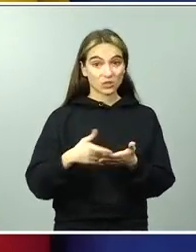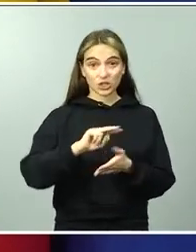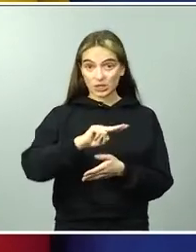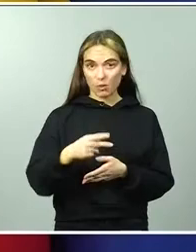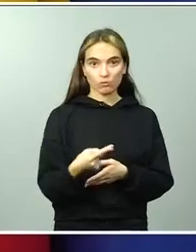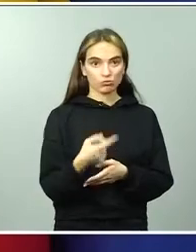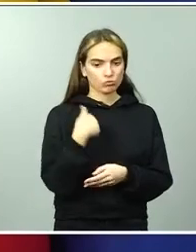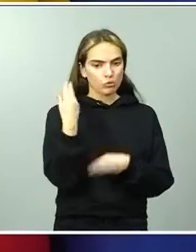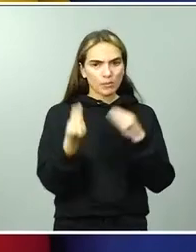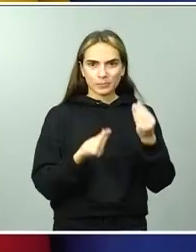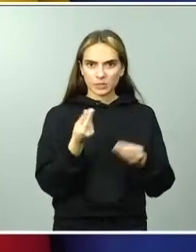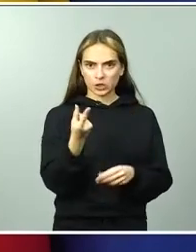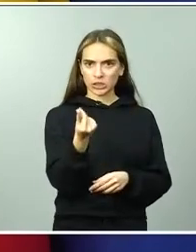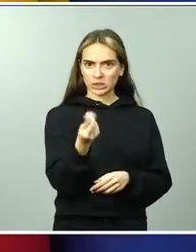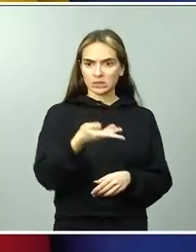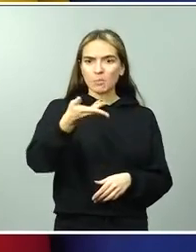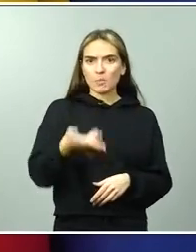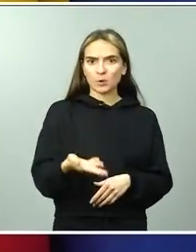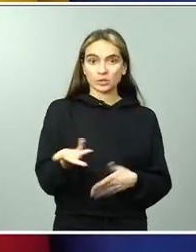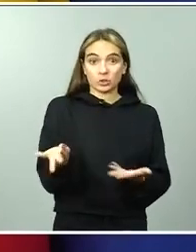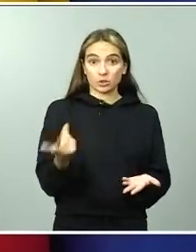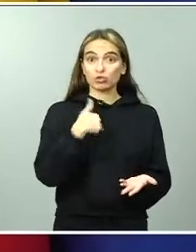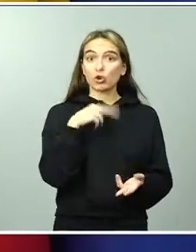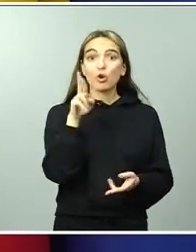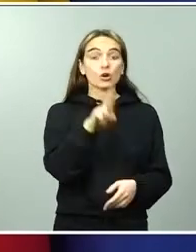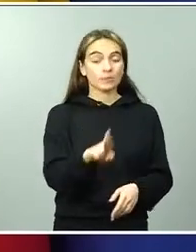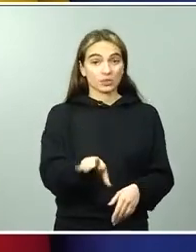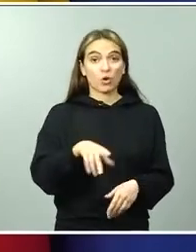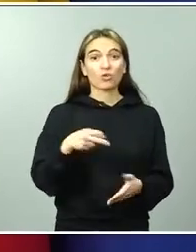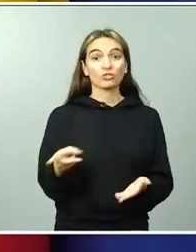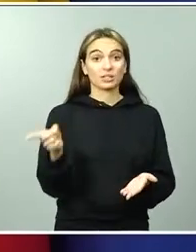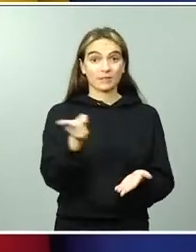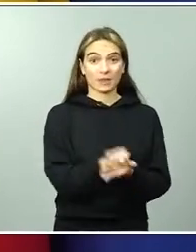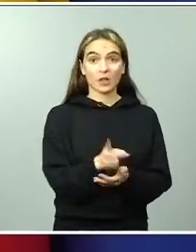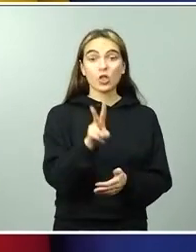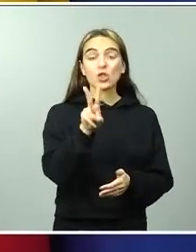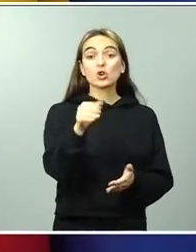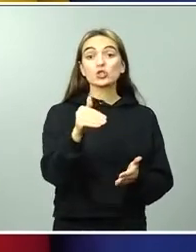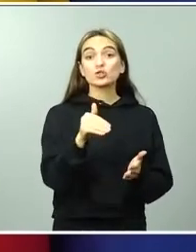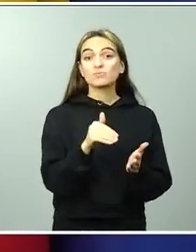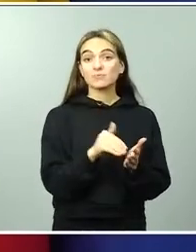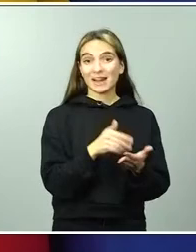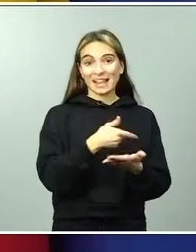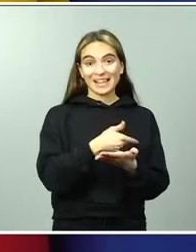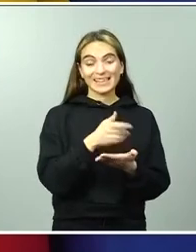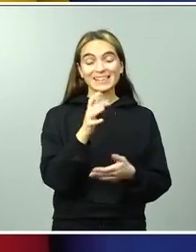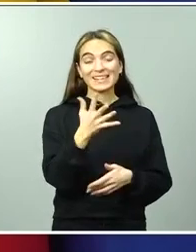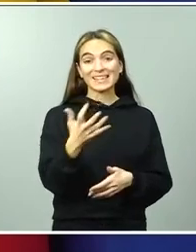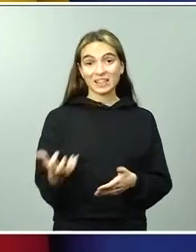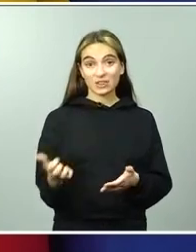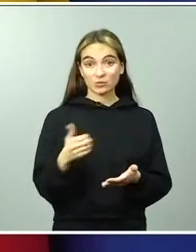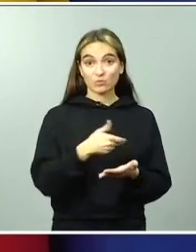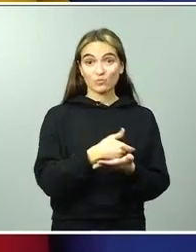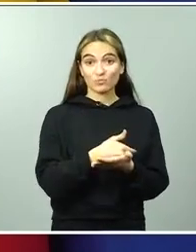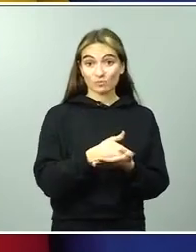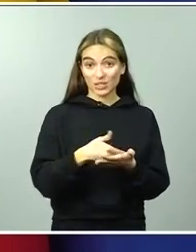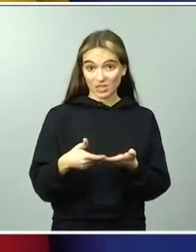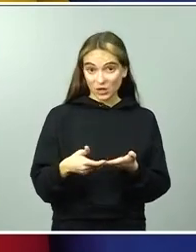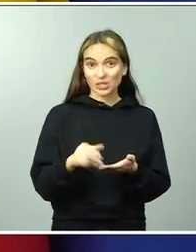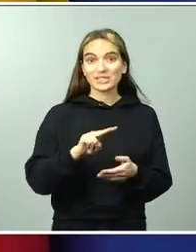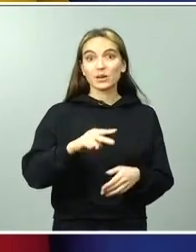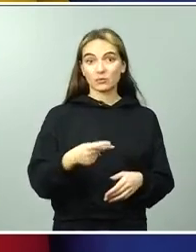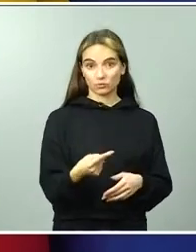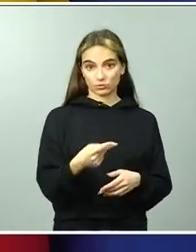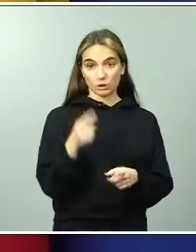suficientemente importante como para repetirla, 2.520 millones destinados a la igualdad de